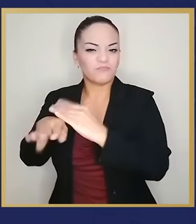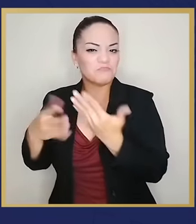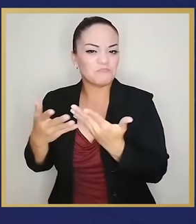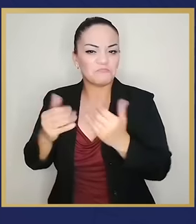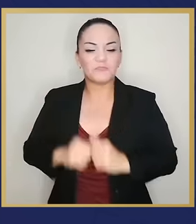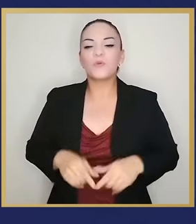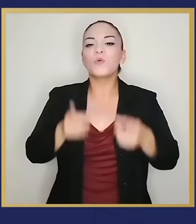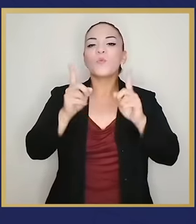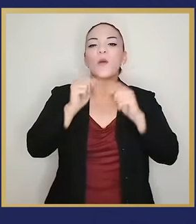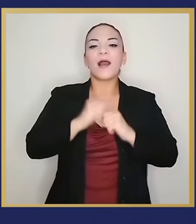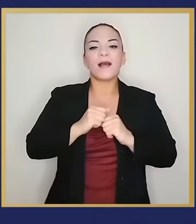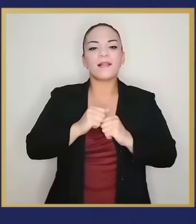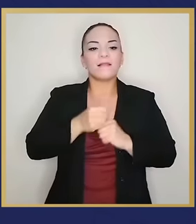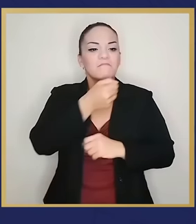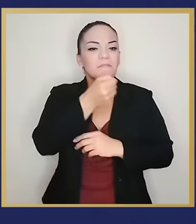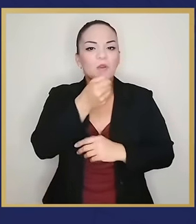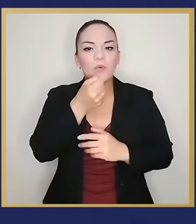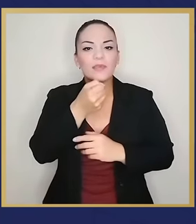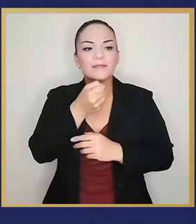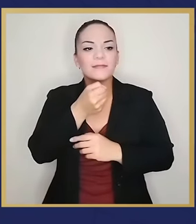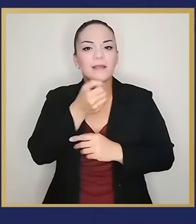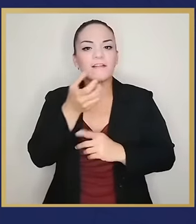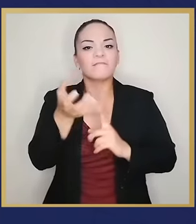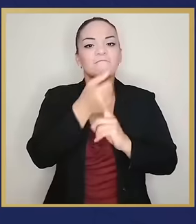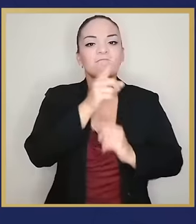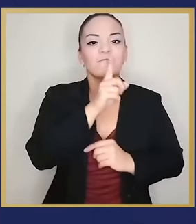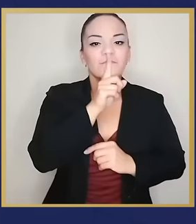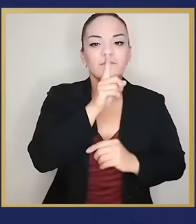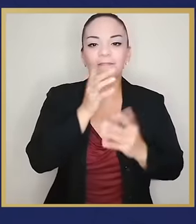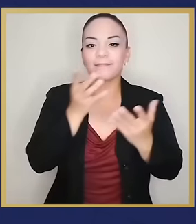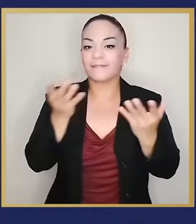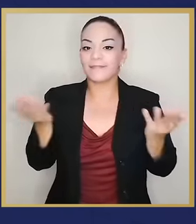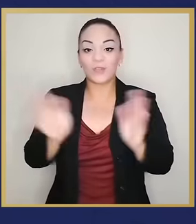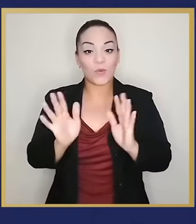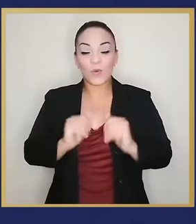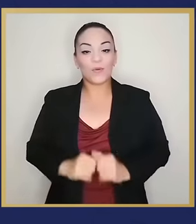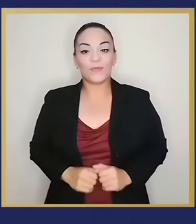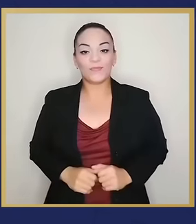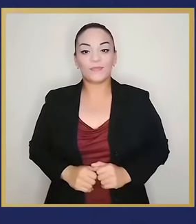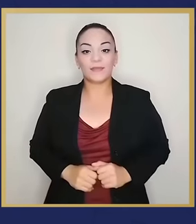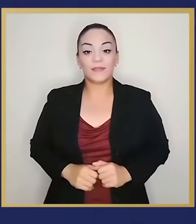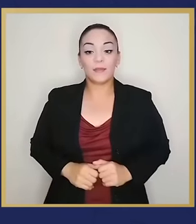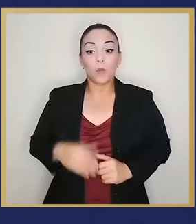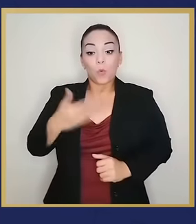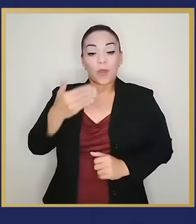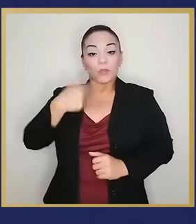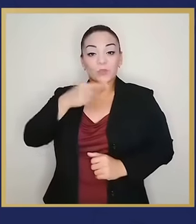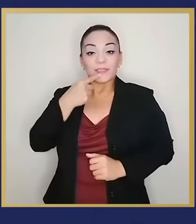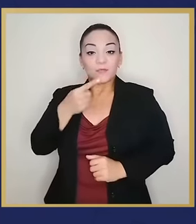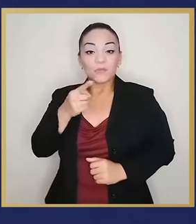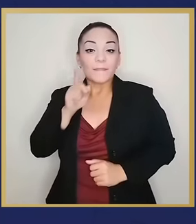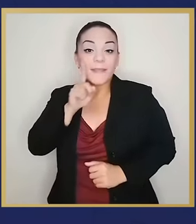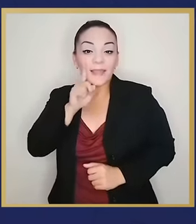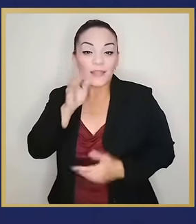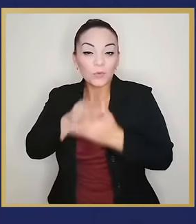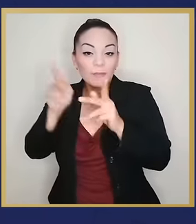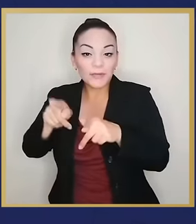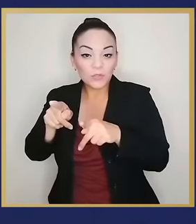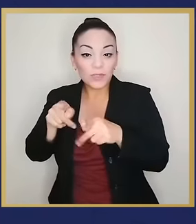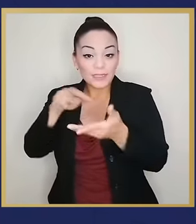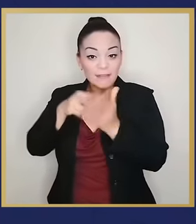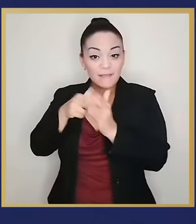ha sido silenciado? Decirle, miente a alguien, no es perseguirlo.